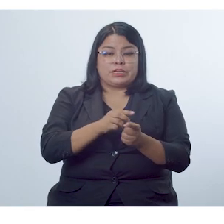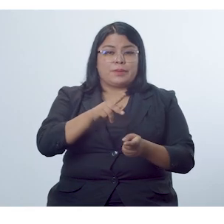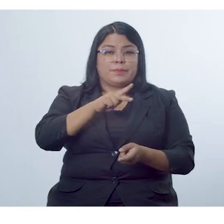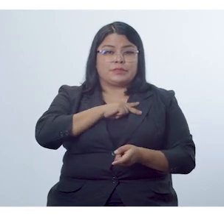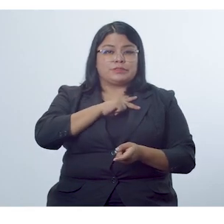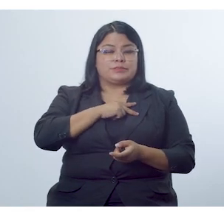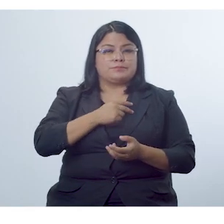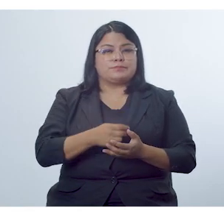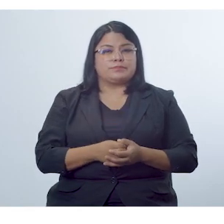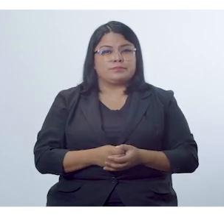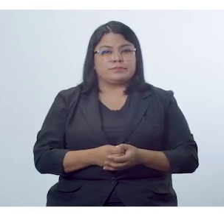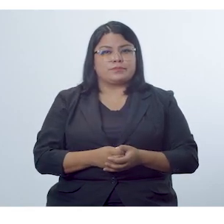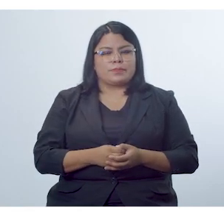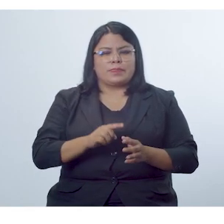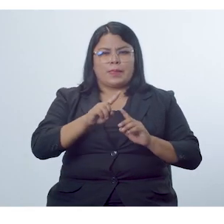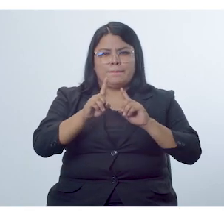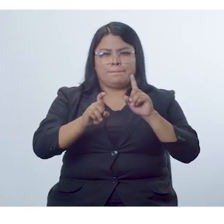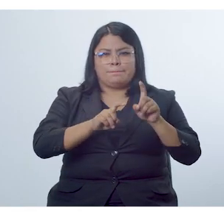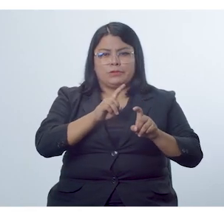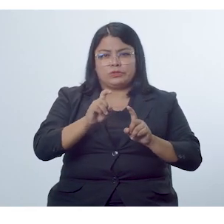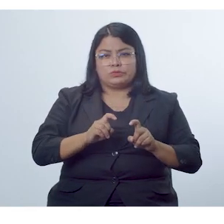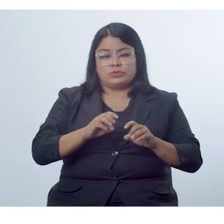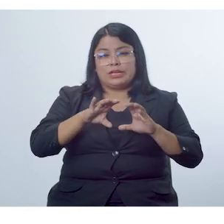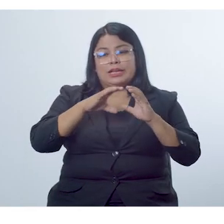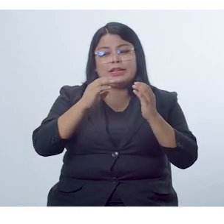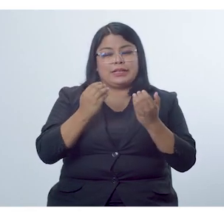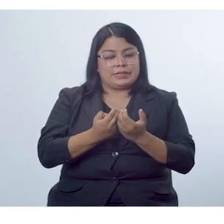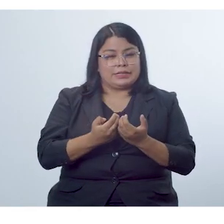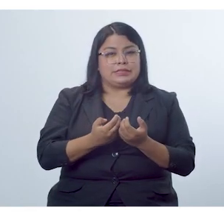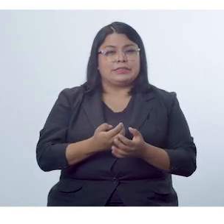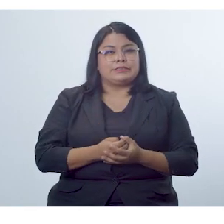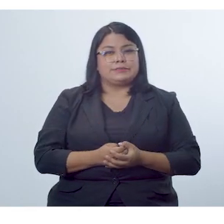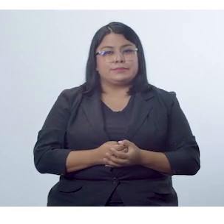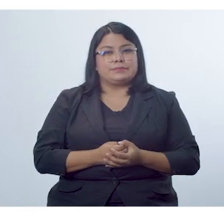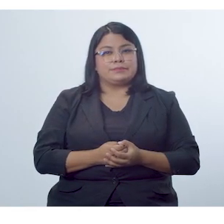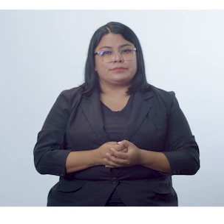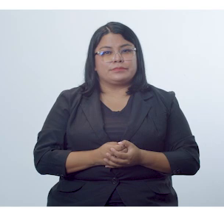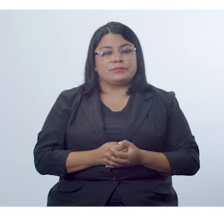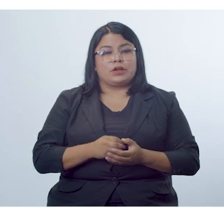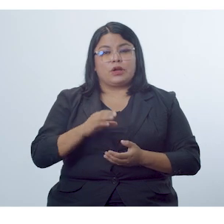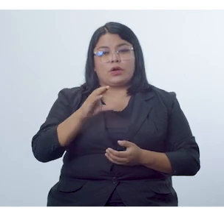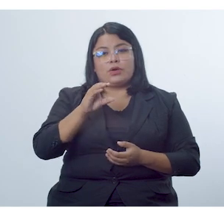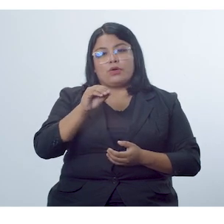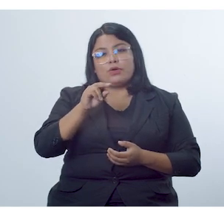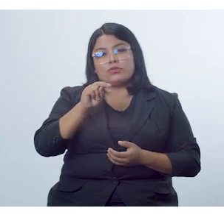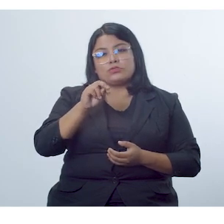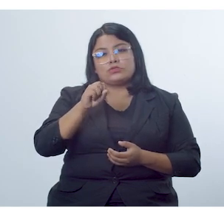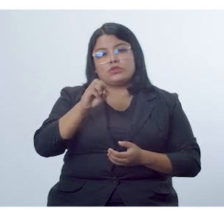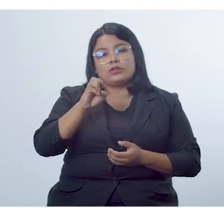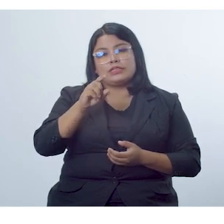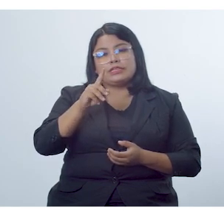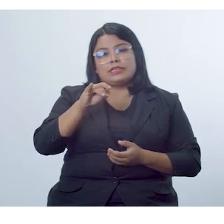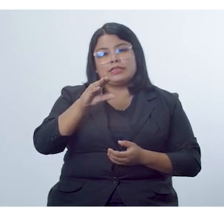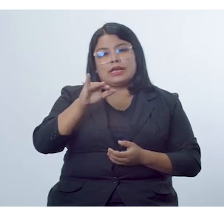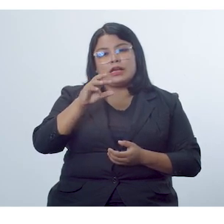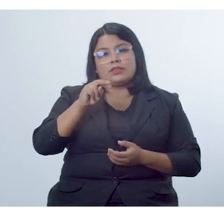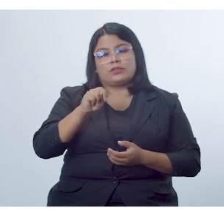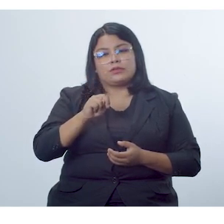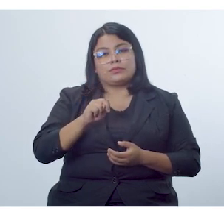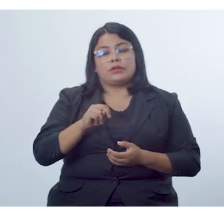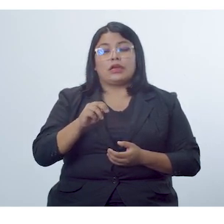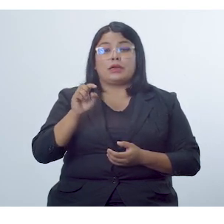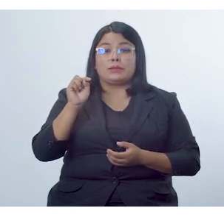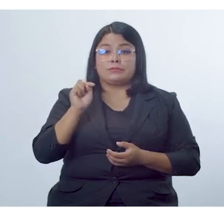relaciones personales. Formular preguntas sobre la clase. Consolidación. La